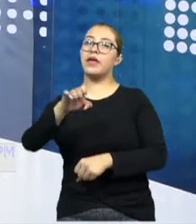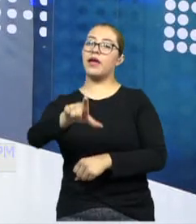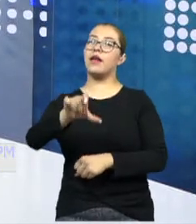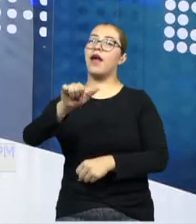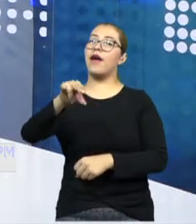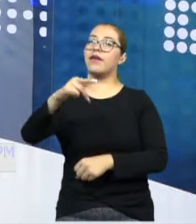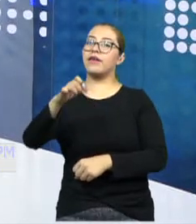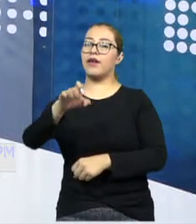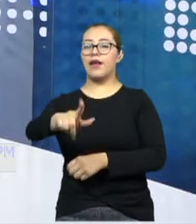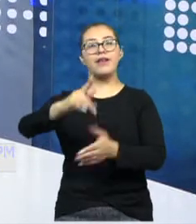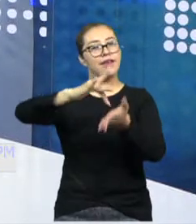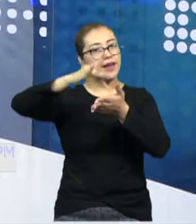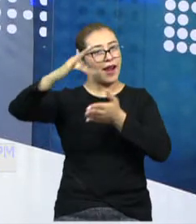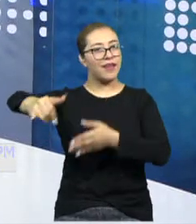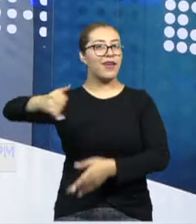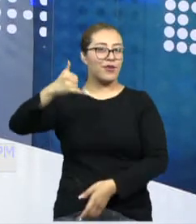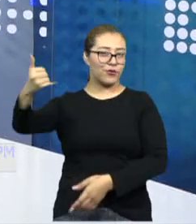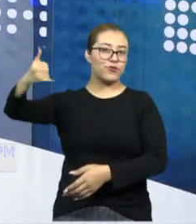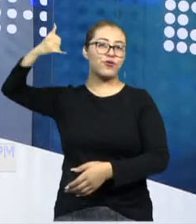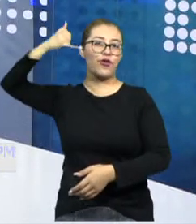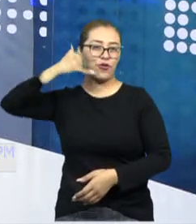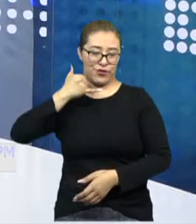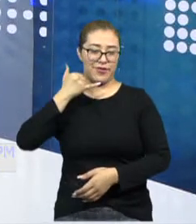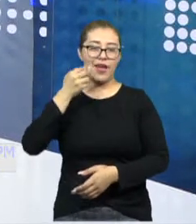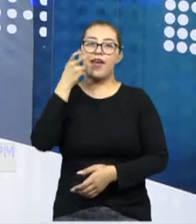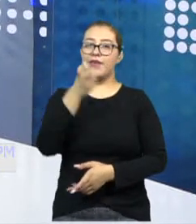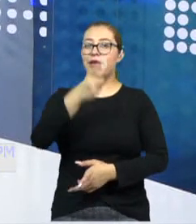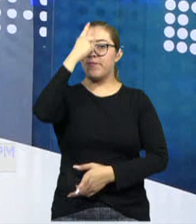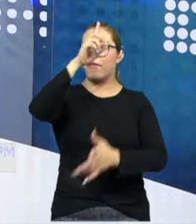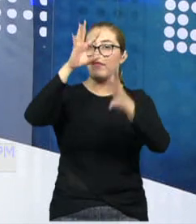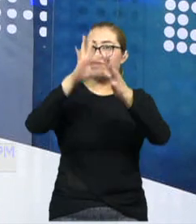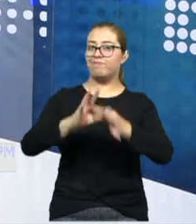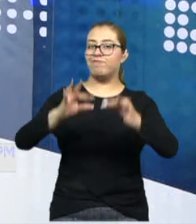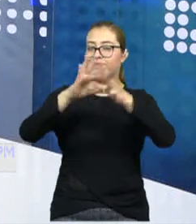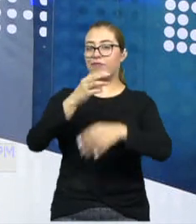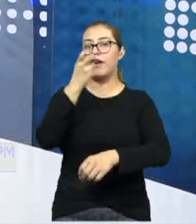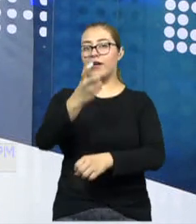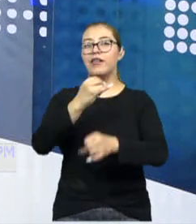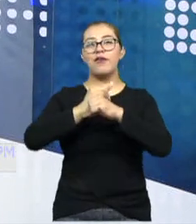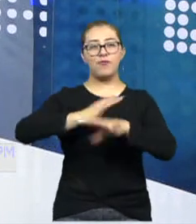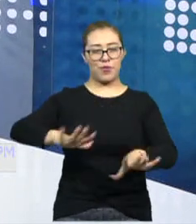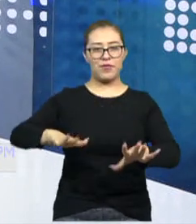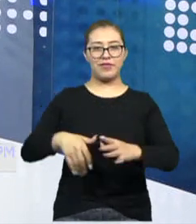agradezco muchísimo que nos hayas tomado la llamada para compartirnos esta información.